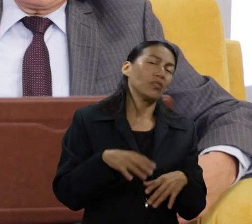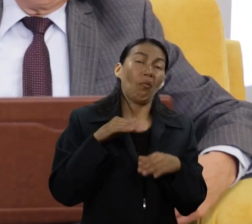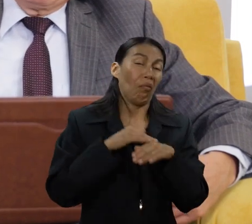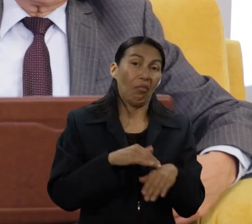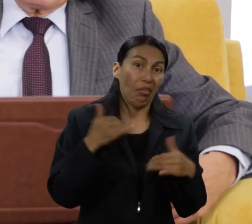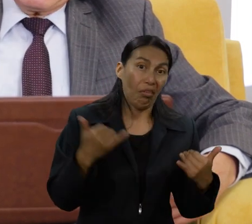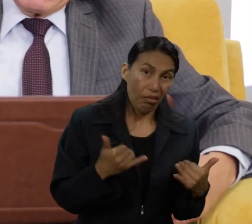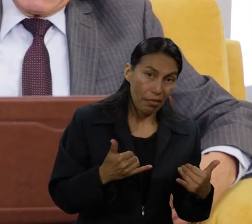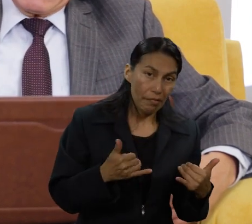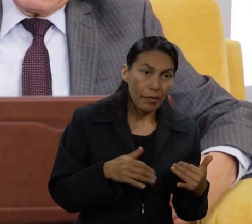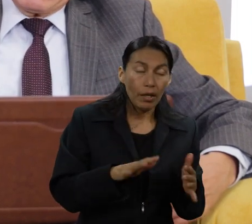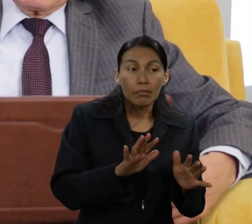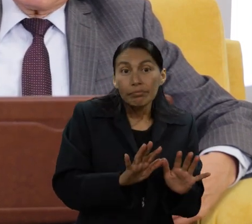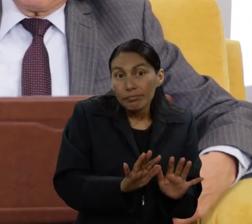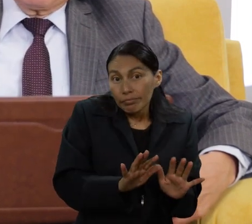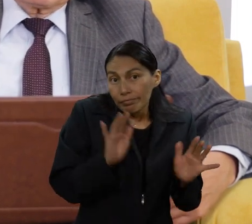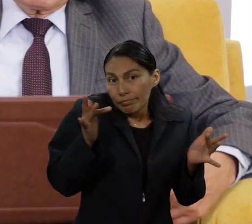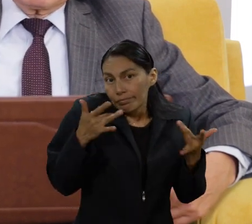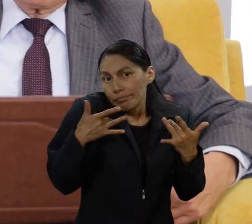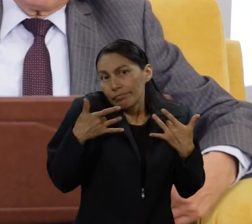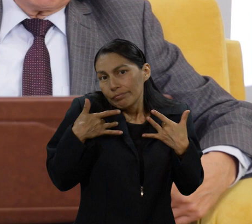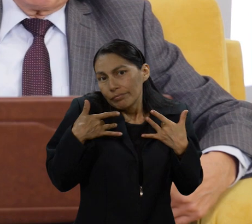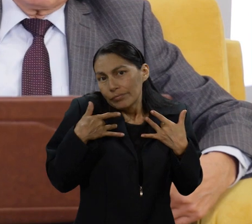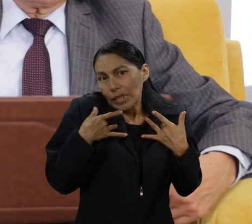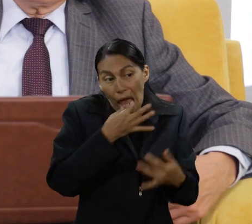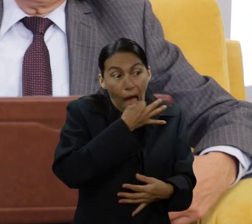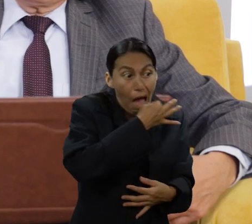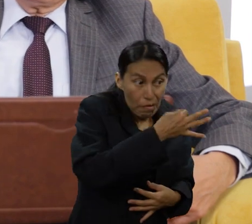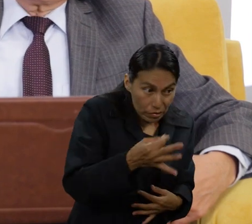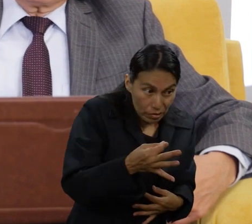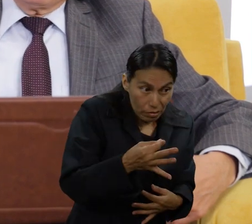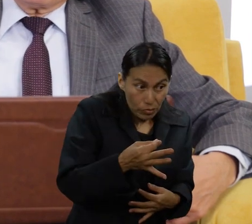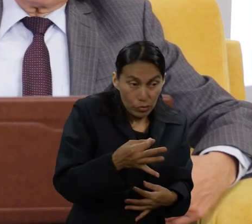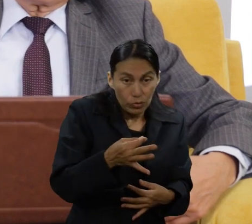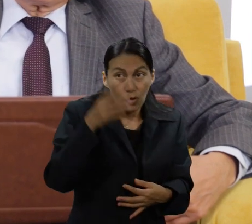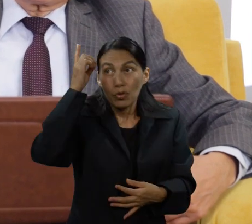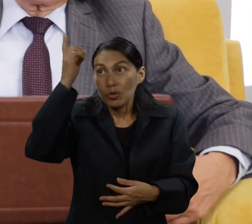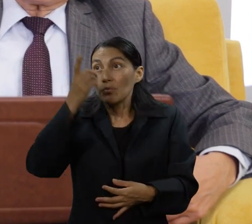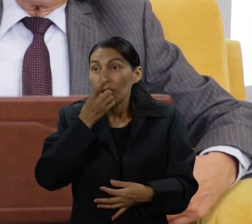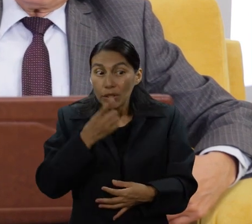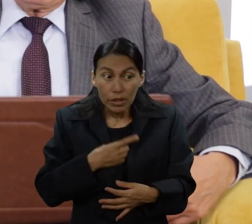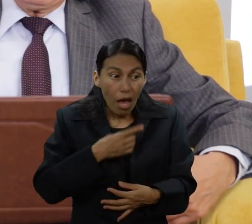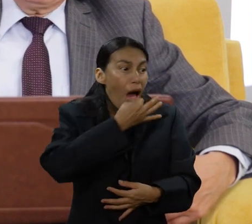dar el mensaje de que este mundo va a ser destruido primero y segundo,